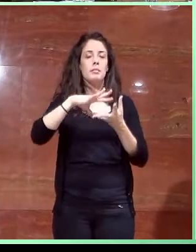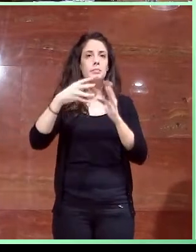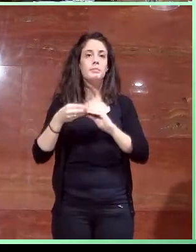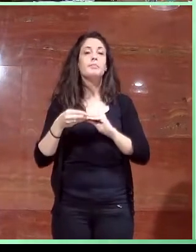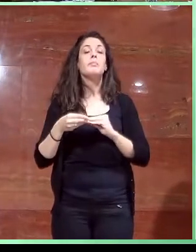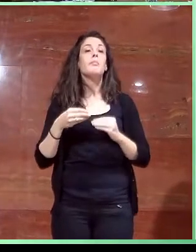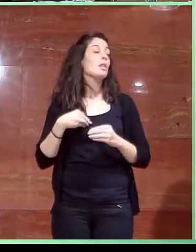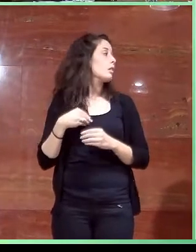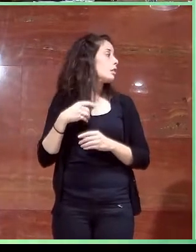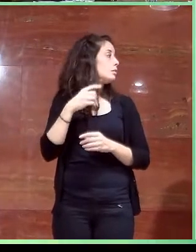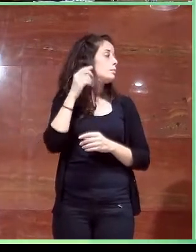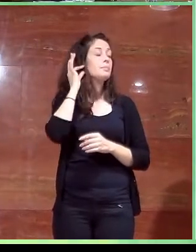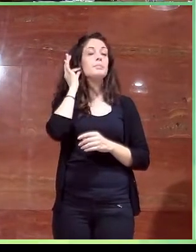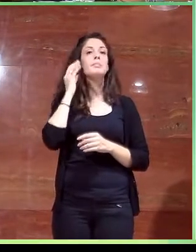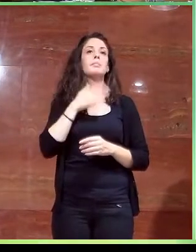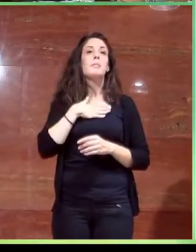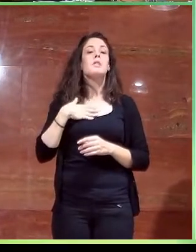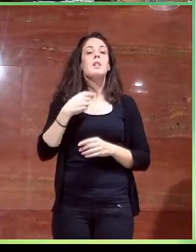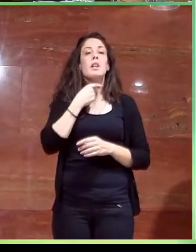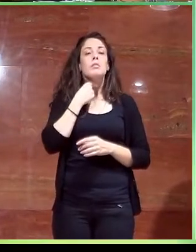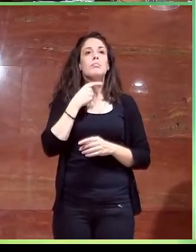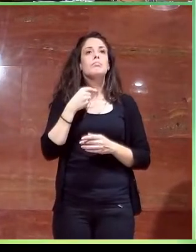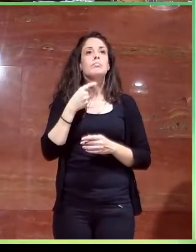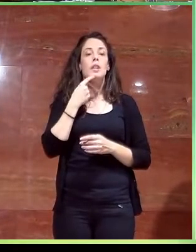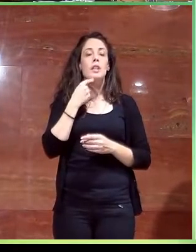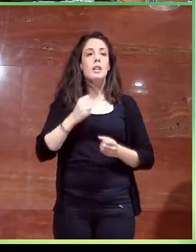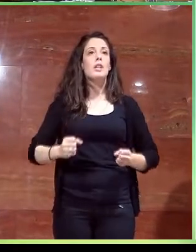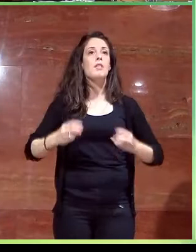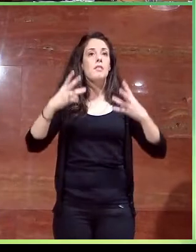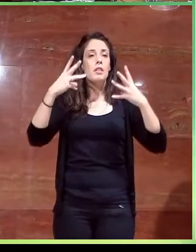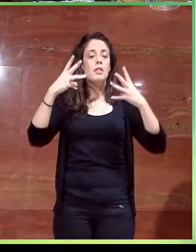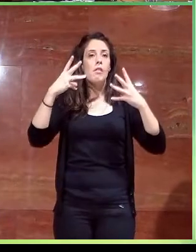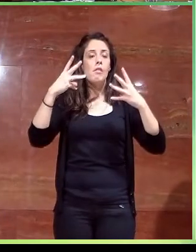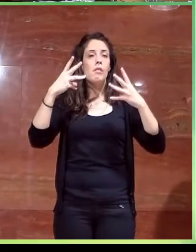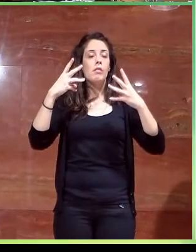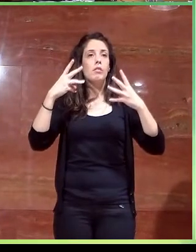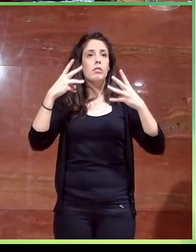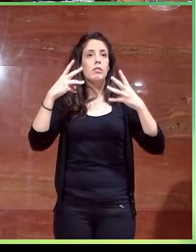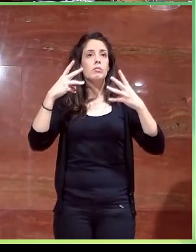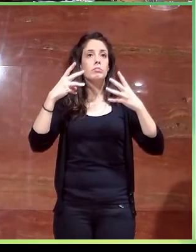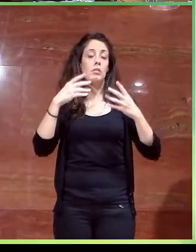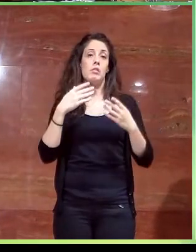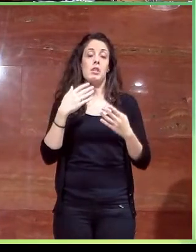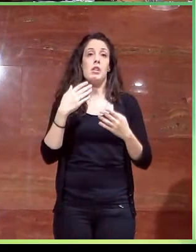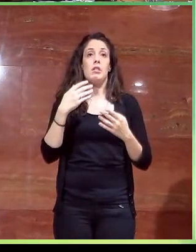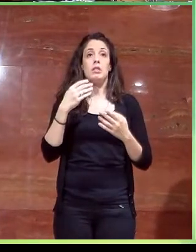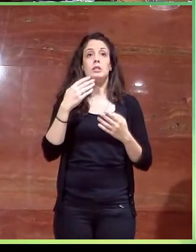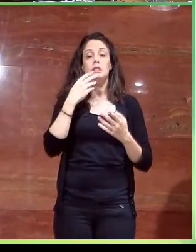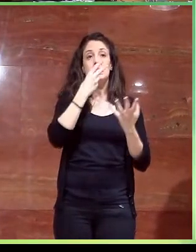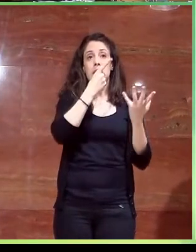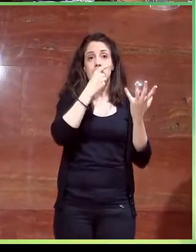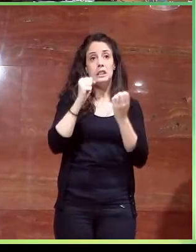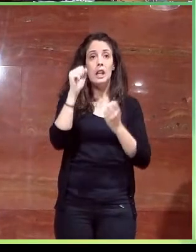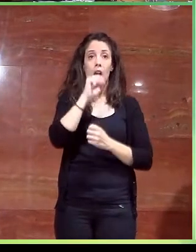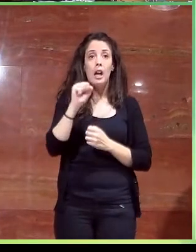Bueno, sí que nos gustaría decir también que el edificio tiene como unos 60 años o algo así construido y